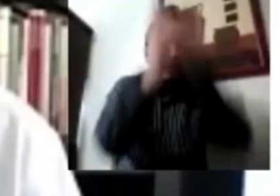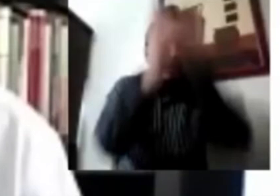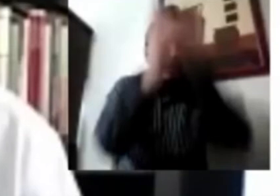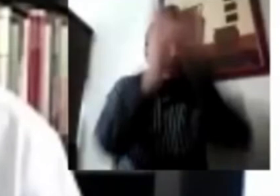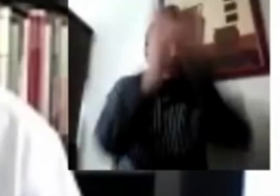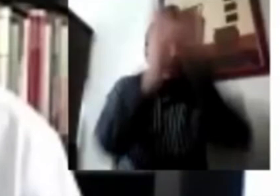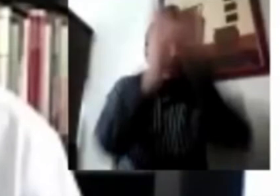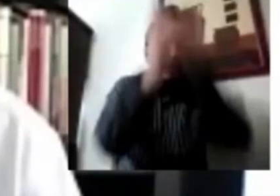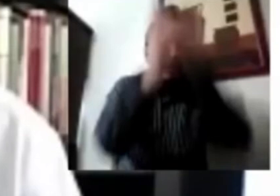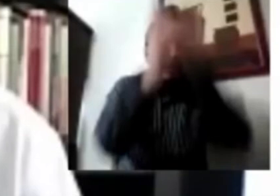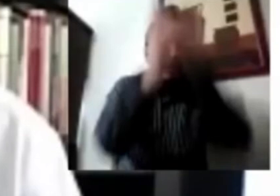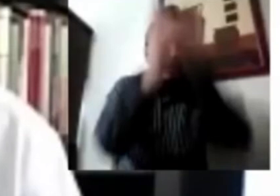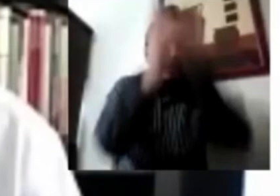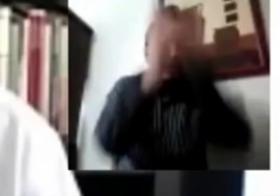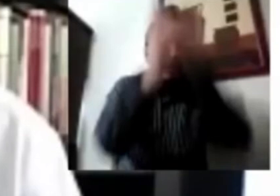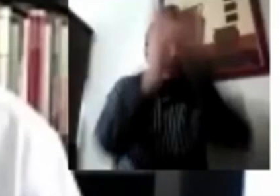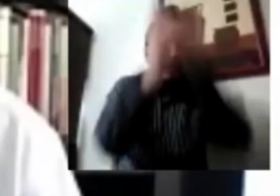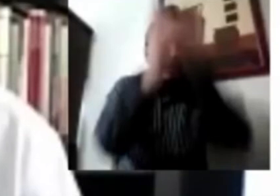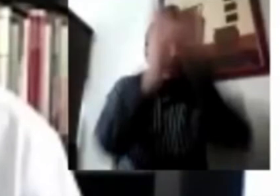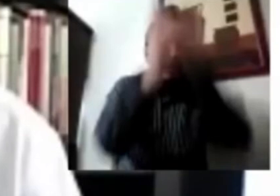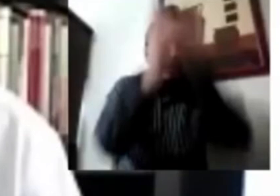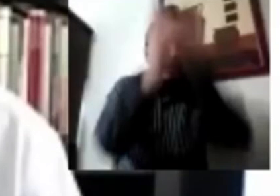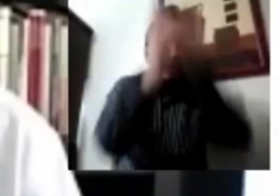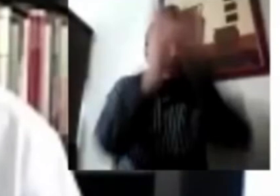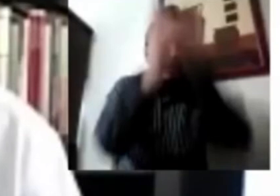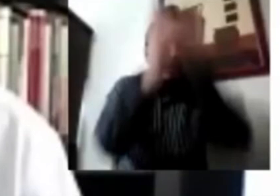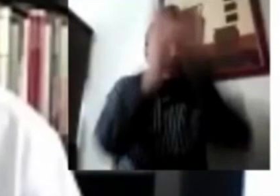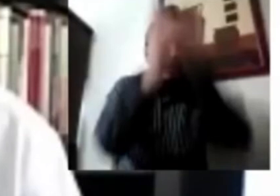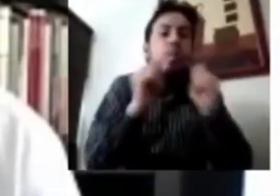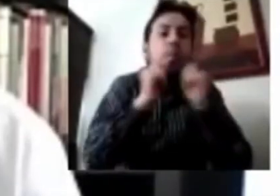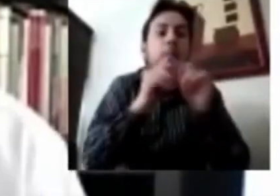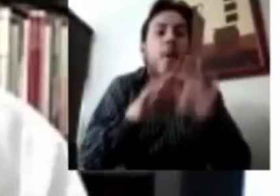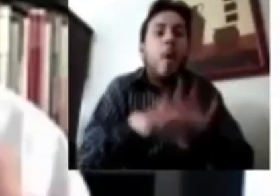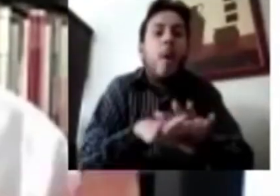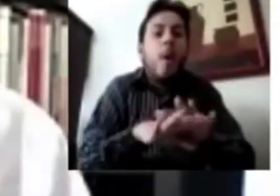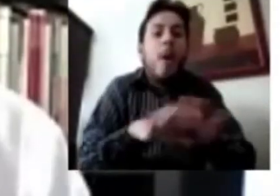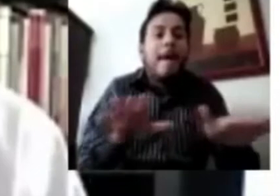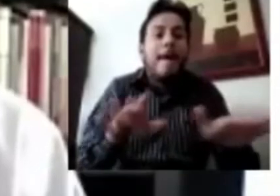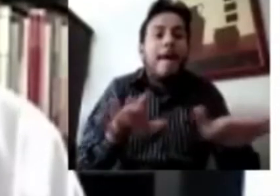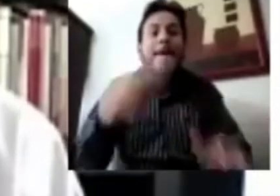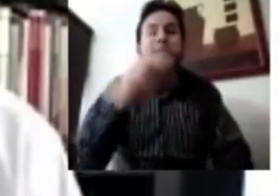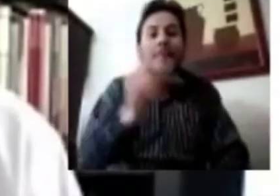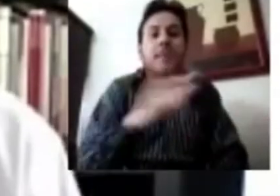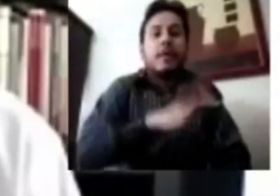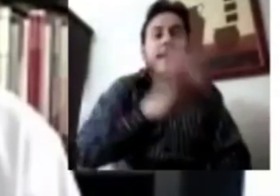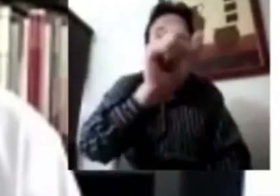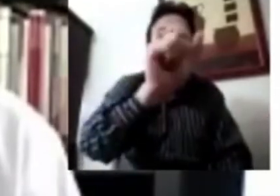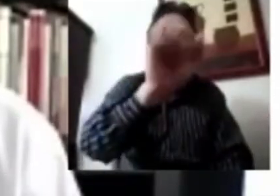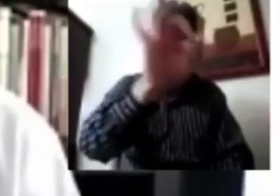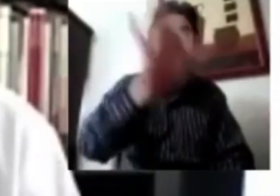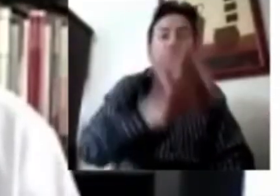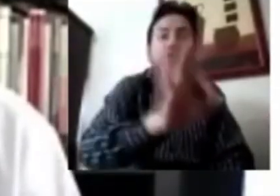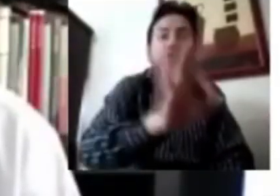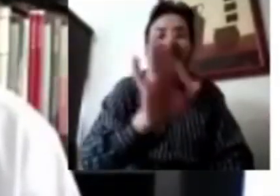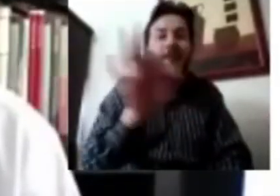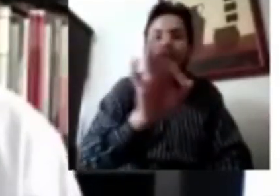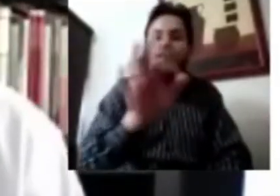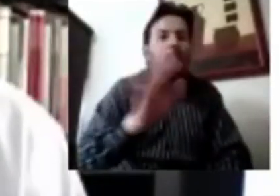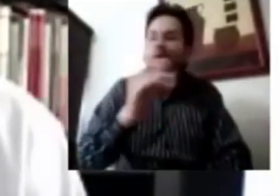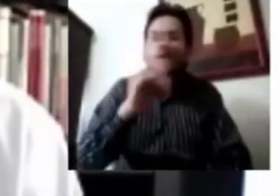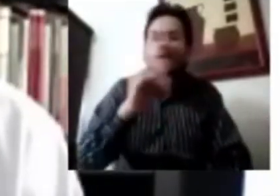los costos posibles, entre ellos los económicos, y tenemos una minoría de alrededor de 20% que ya está por reabrir.